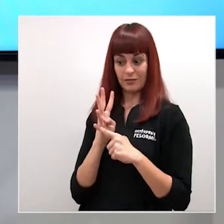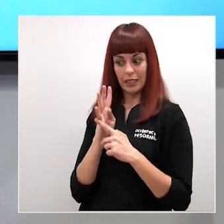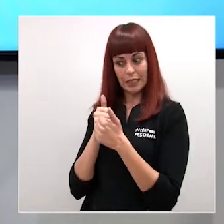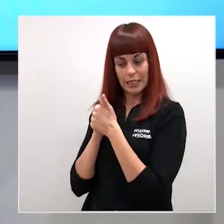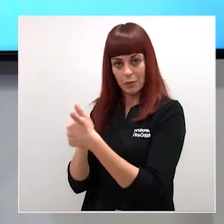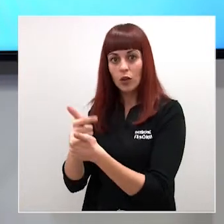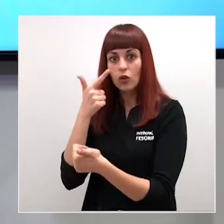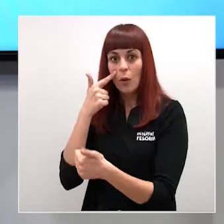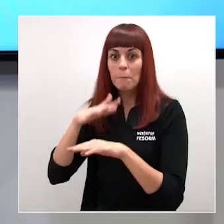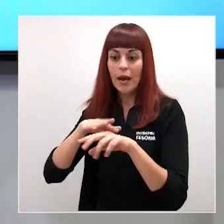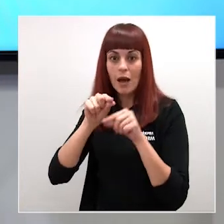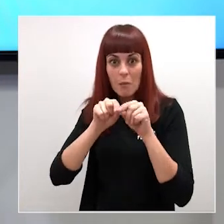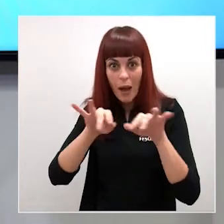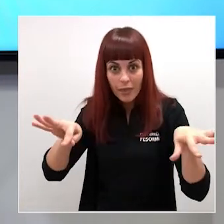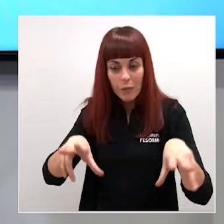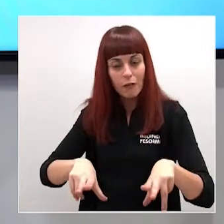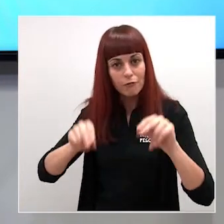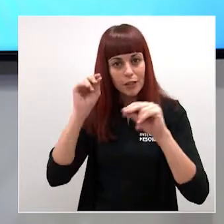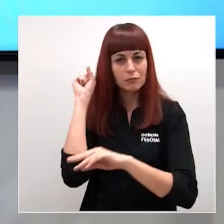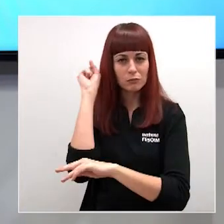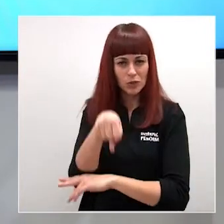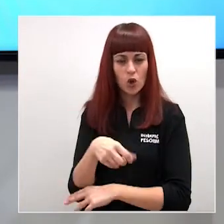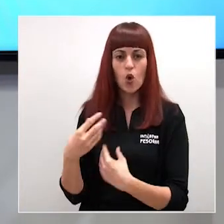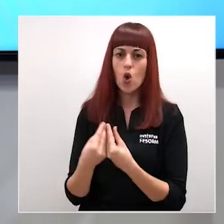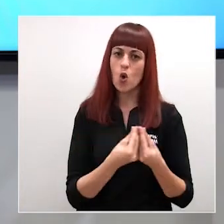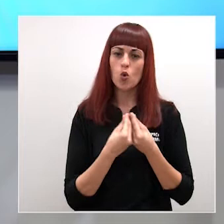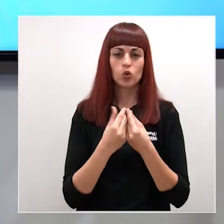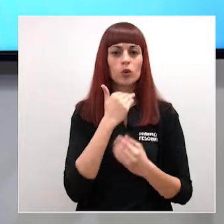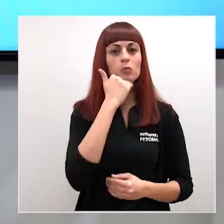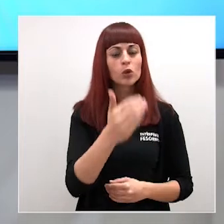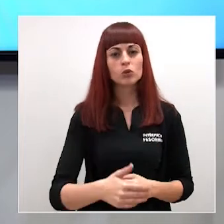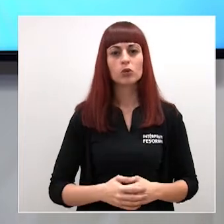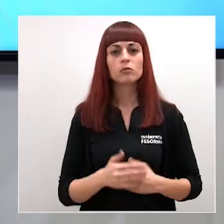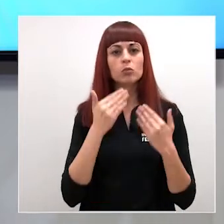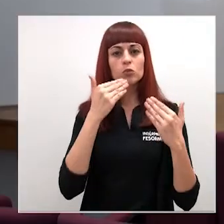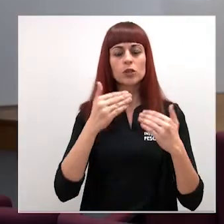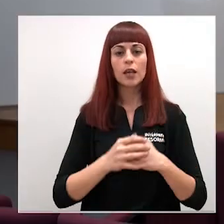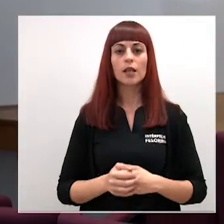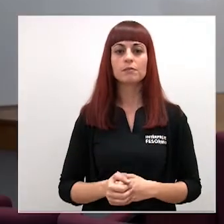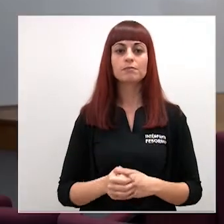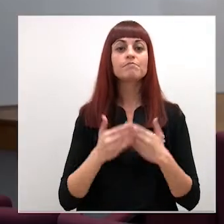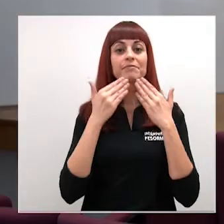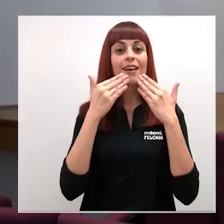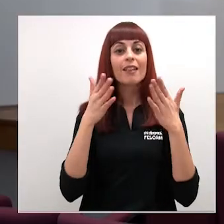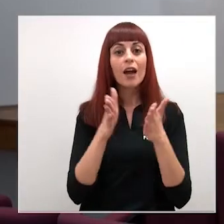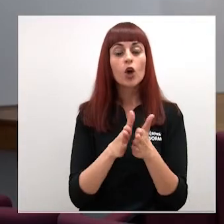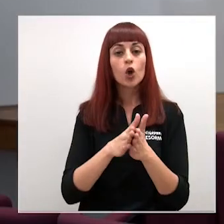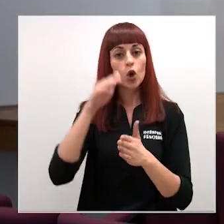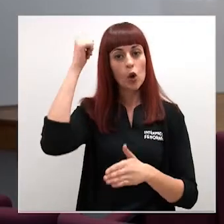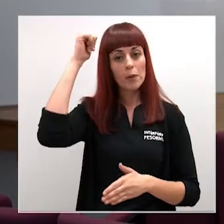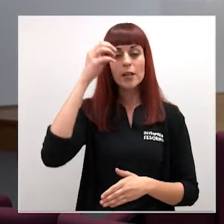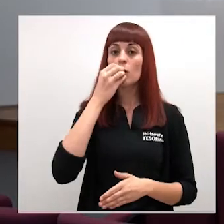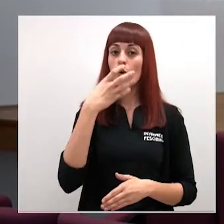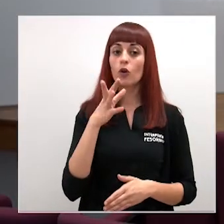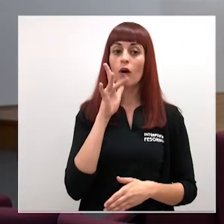y poder, de esta manera, salir todos juntos y que lo hagamos lo antes posible. Muchísimas gracias, consejera. Muchas gracias, compañero. Bueno,